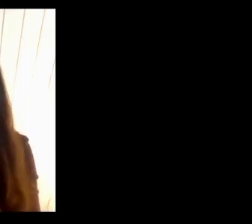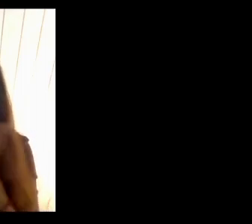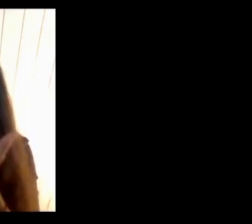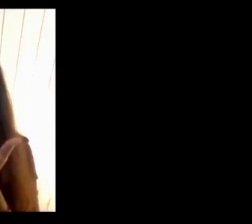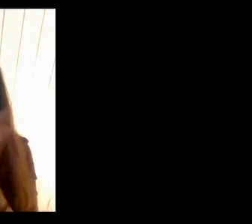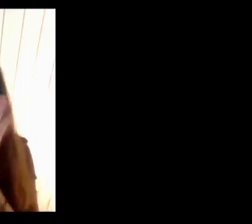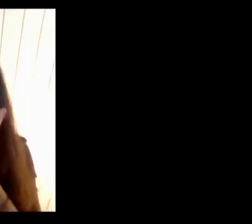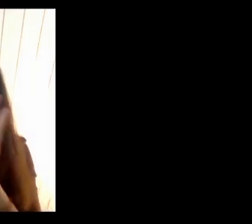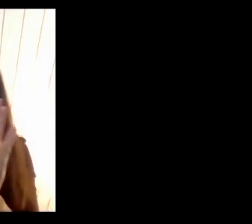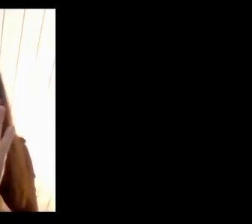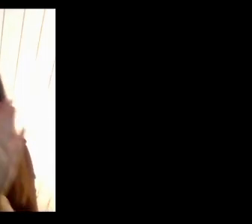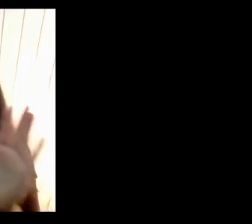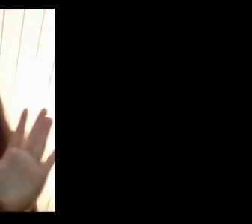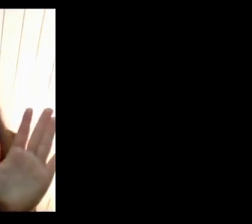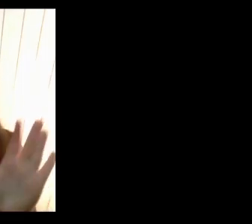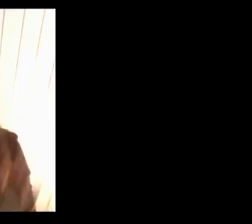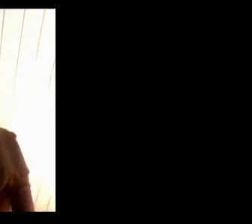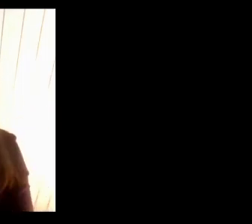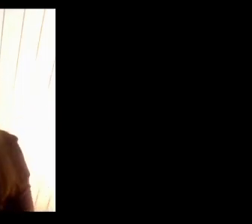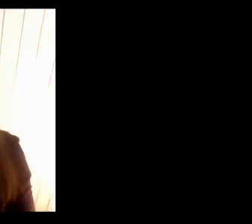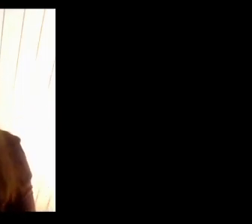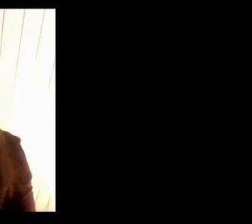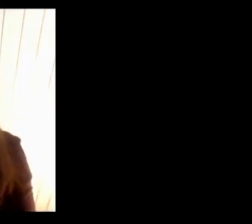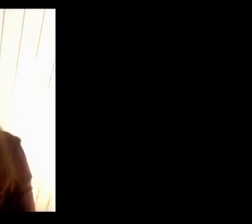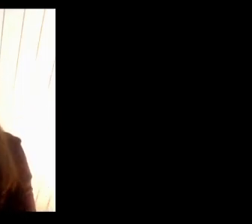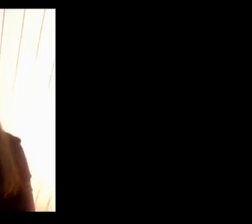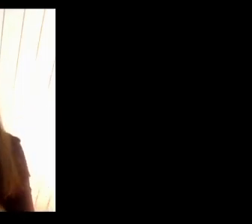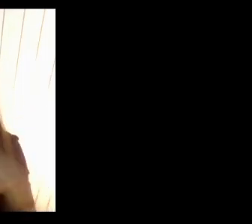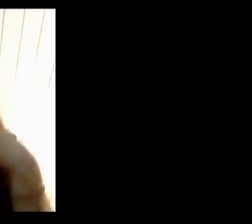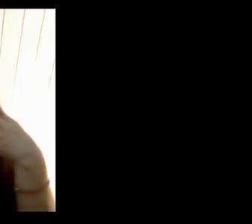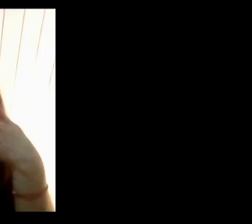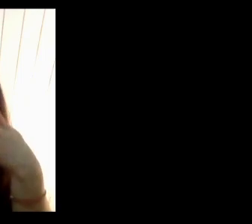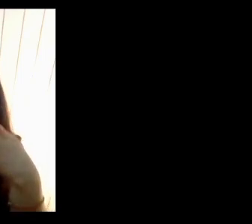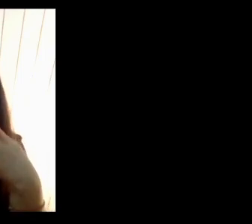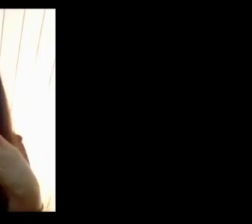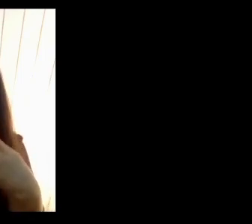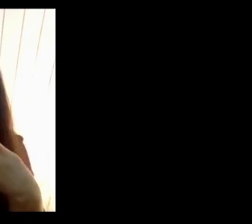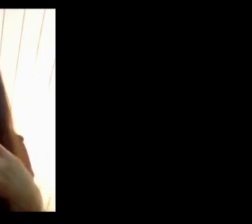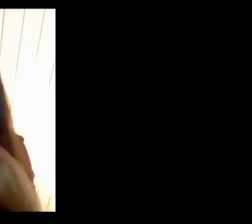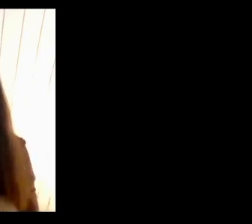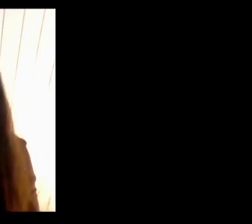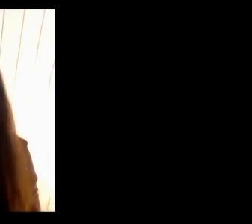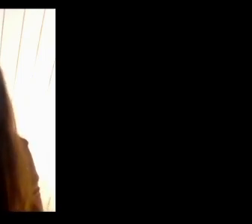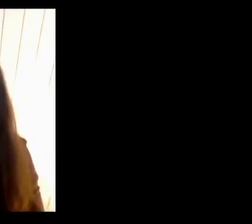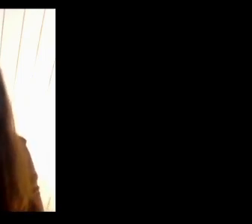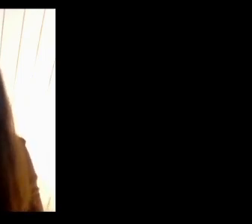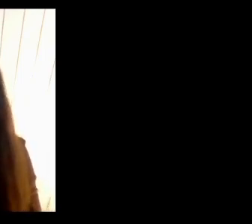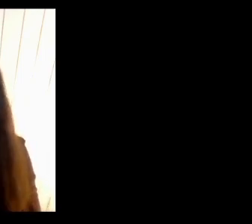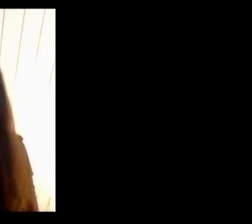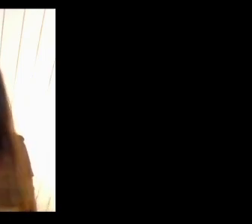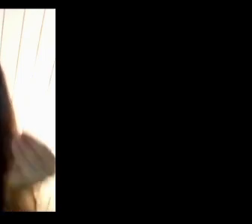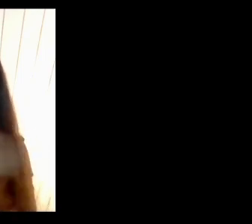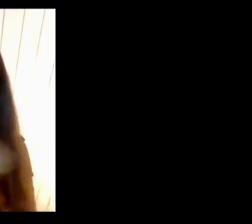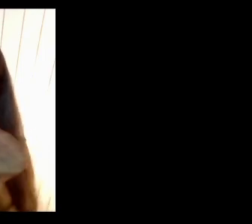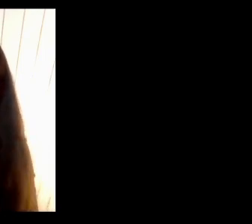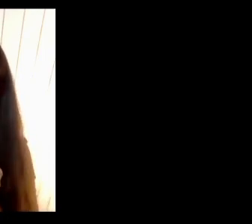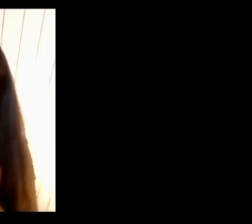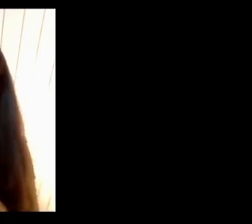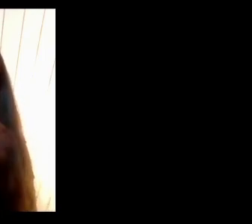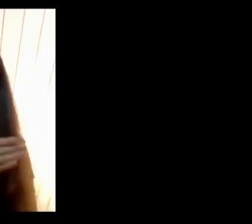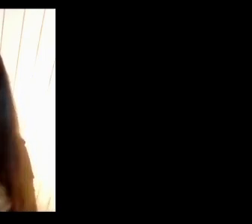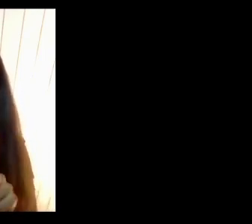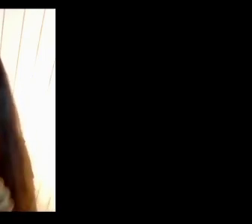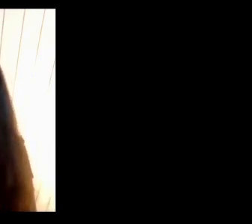México En otros lugares En México Que ha tenido que combatir Altos niveles De violencia De género De hecho El año